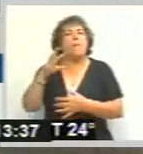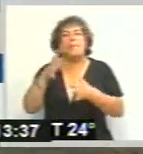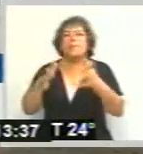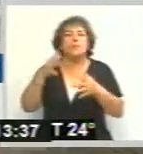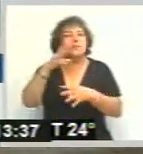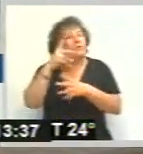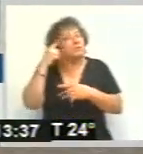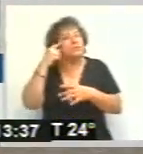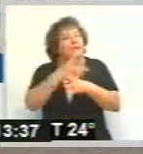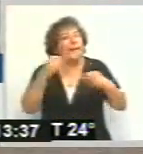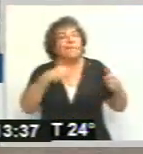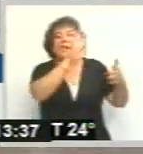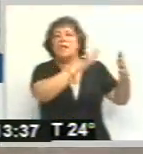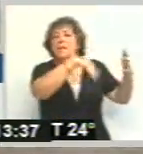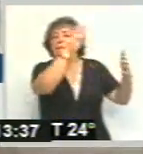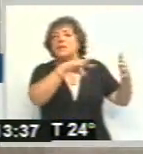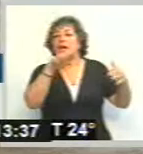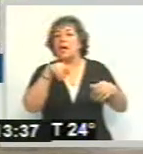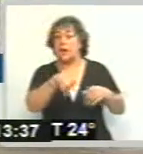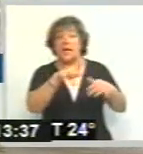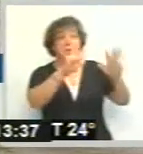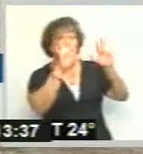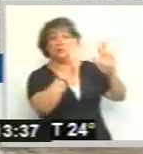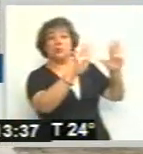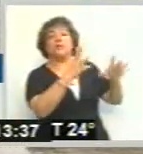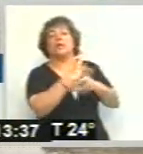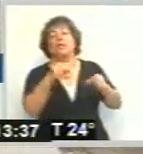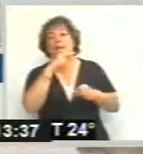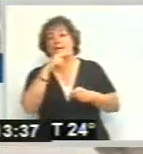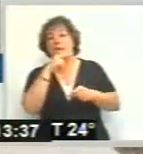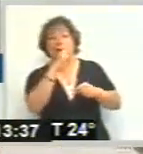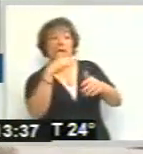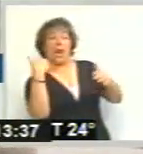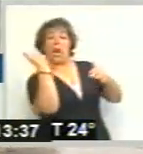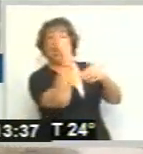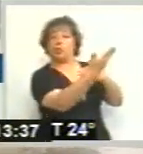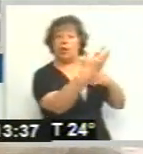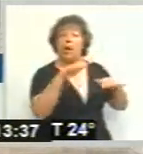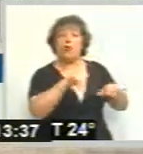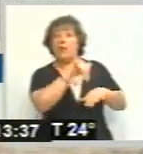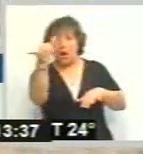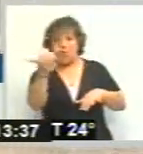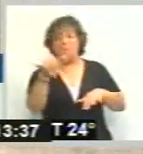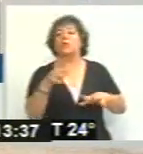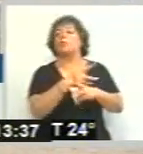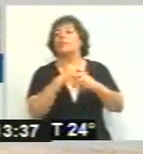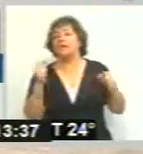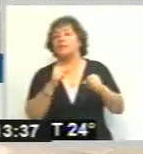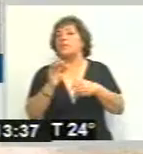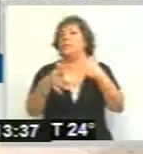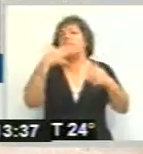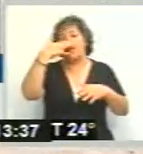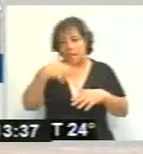este mural? El mural de lo que es este lado se va a terminar el viernes, de lo que es el lado del aeropuerto se va a terminar